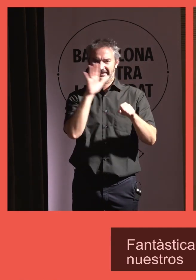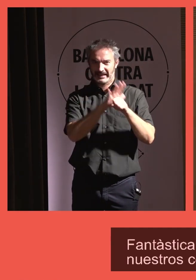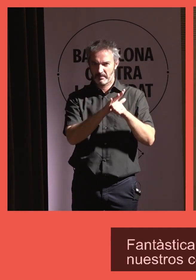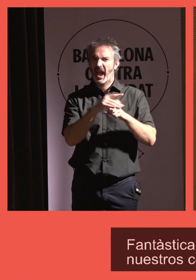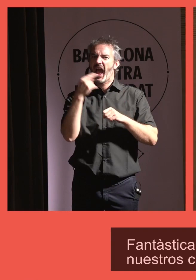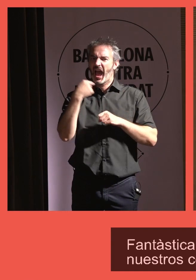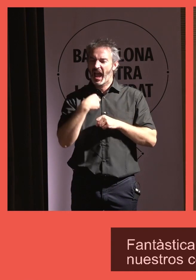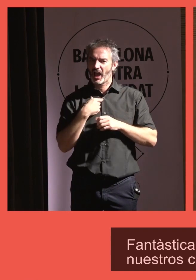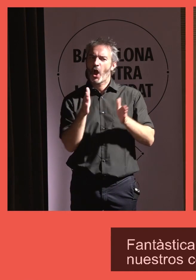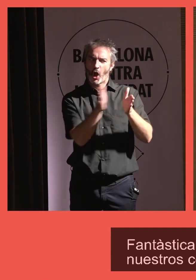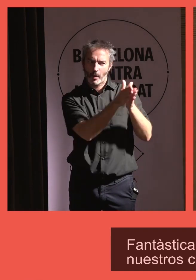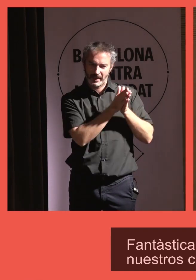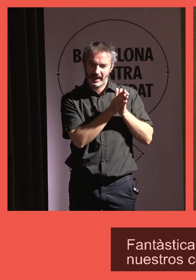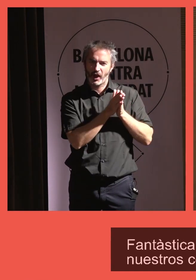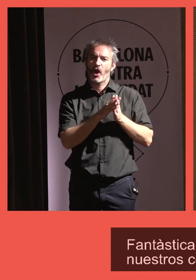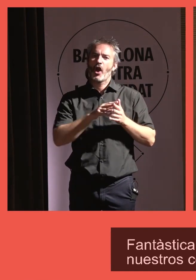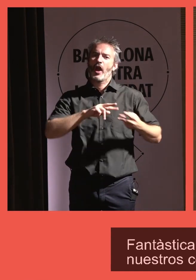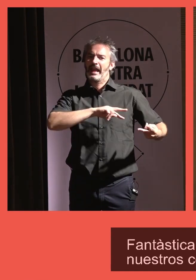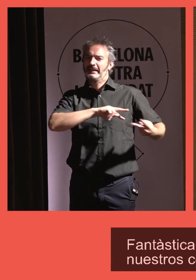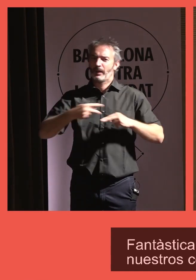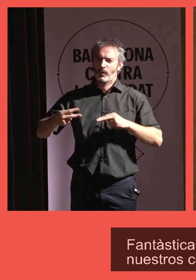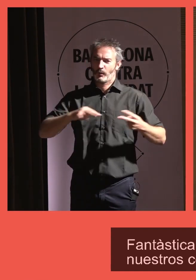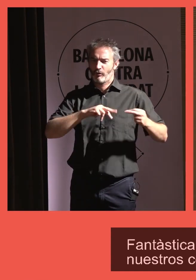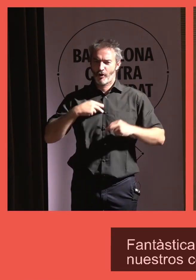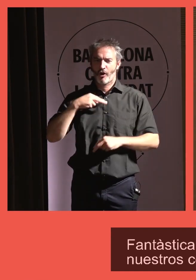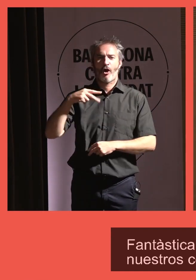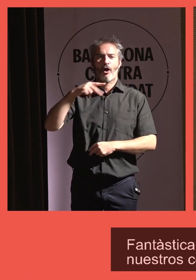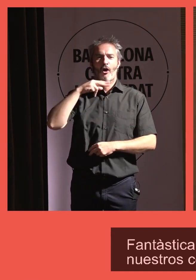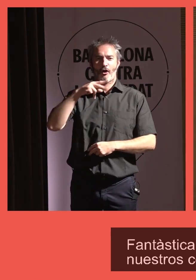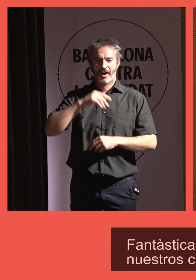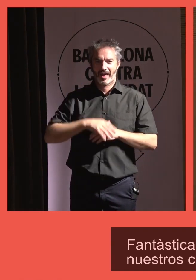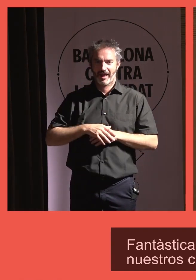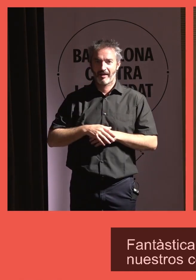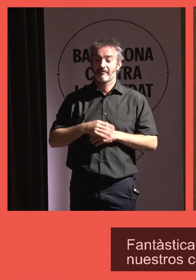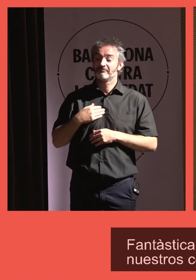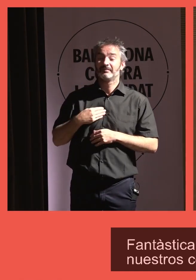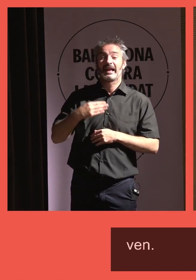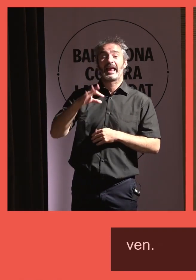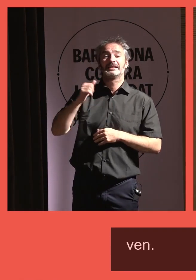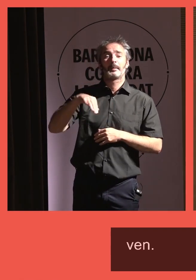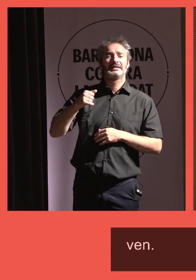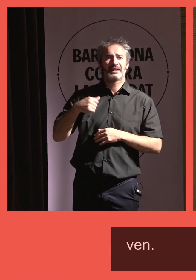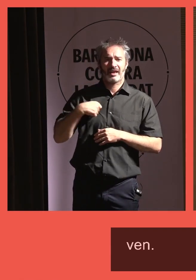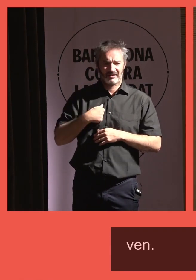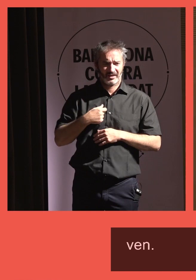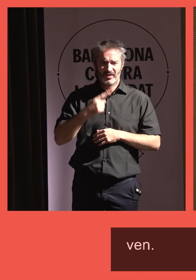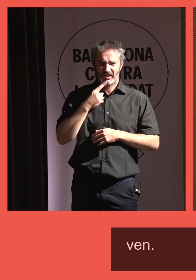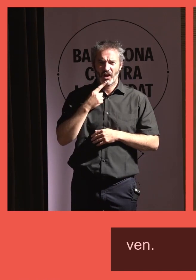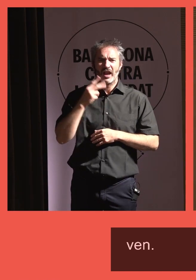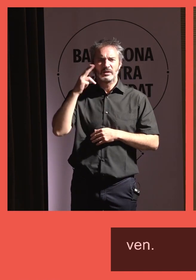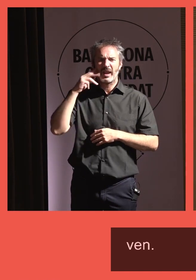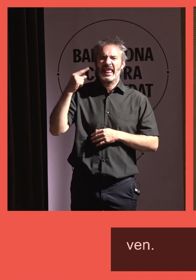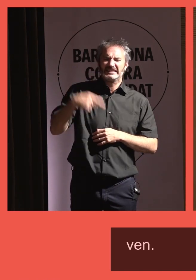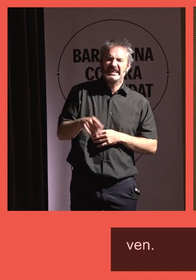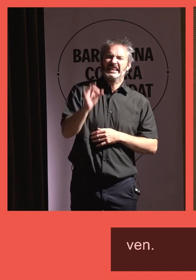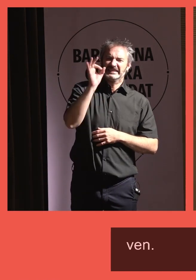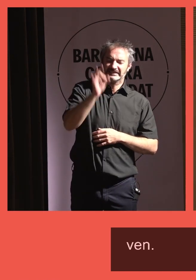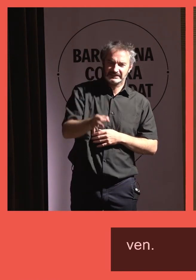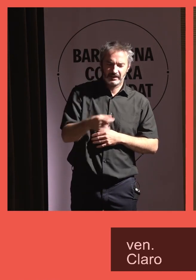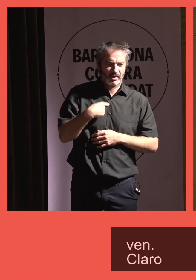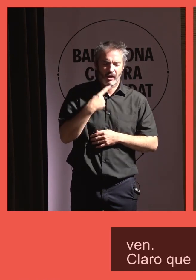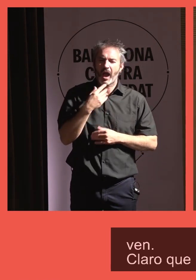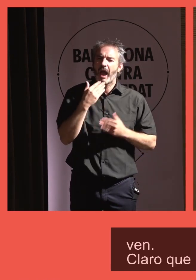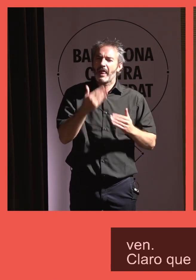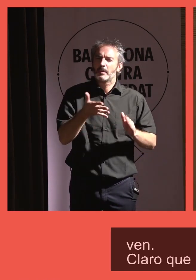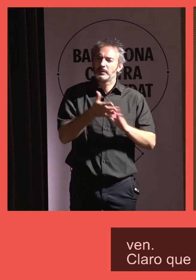Pero ahí están, los escuchamos y nos sirven y de mucho. Samantha, qué interesante, acompañando Teruel, que claro que Teruel también existe. Y cómo